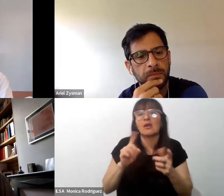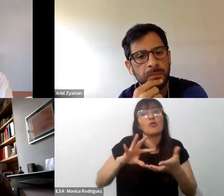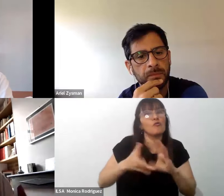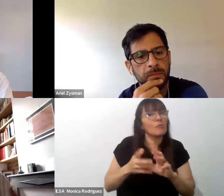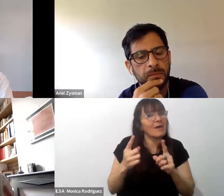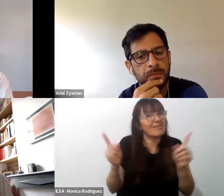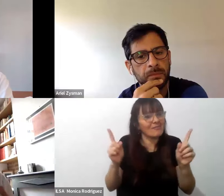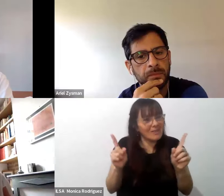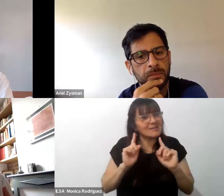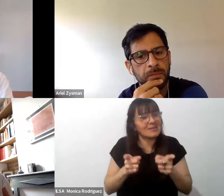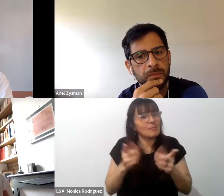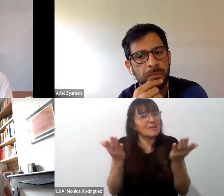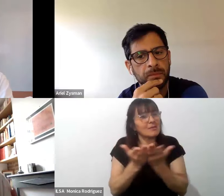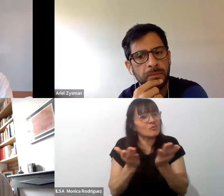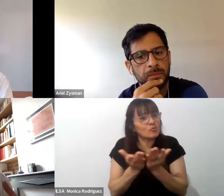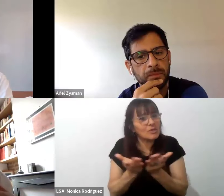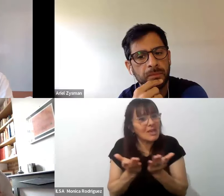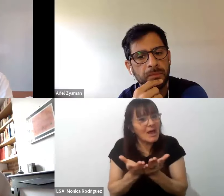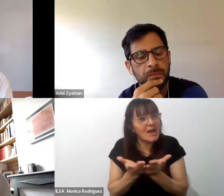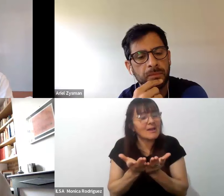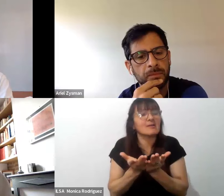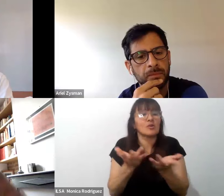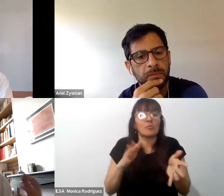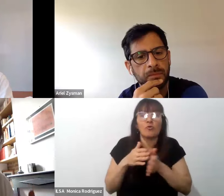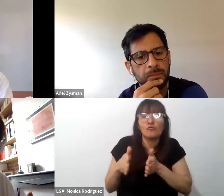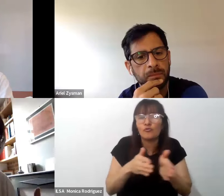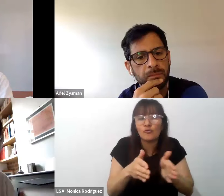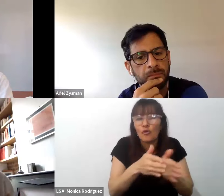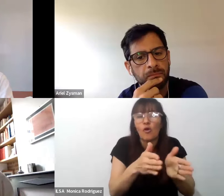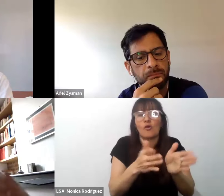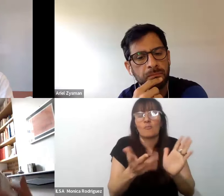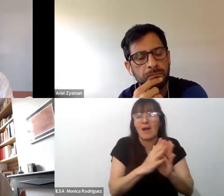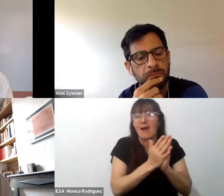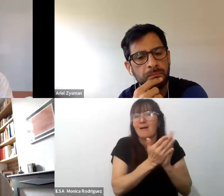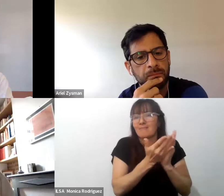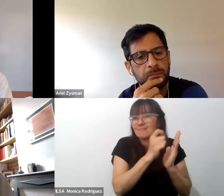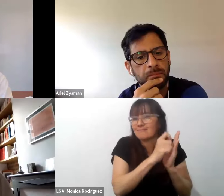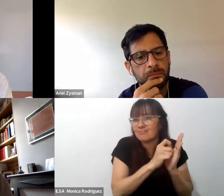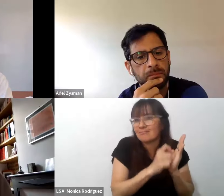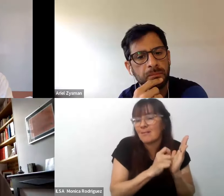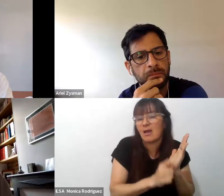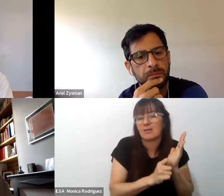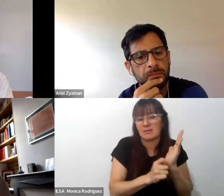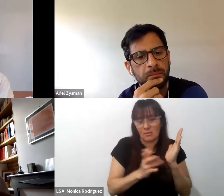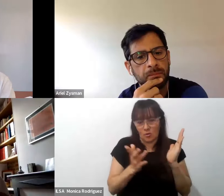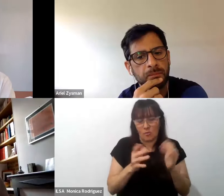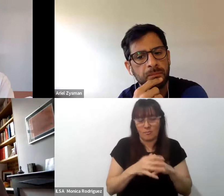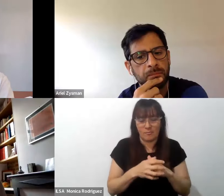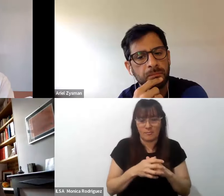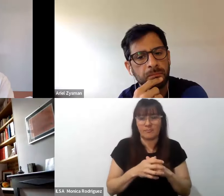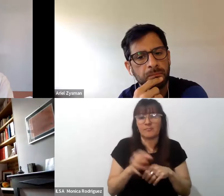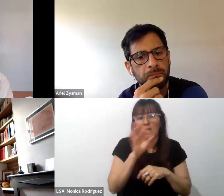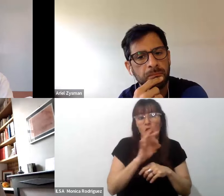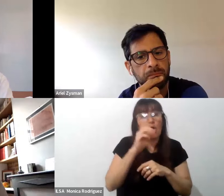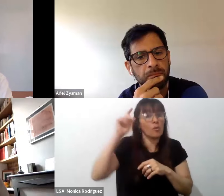de estudiar el camino narrativo o autobiográfico por escrito o por